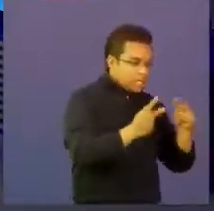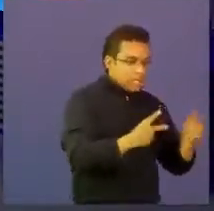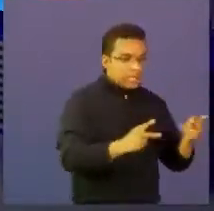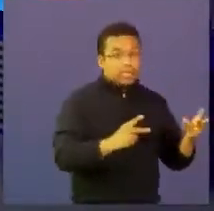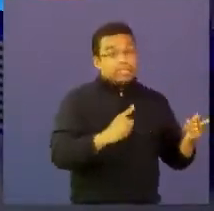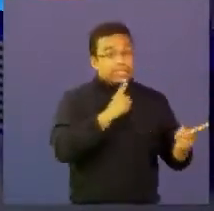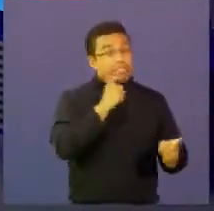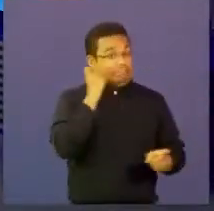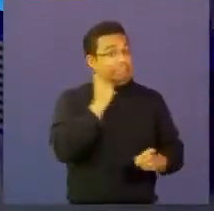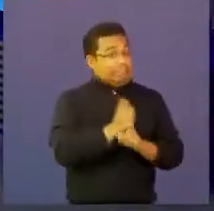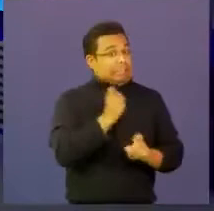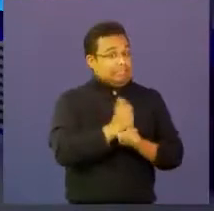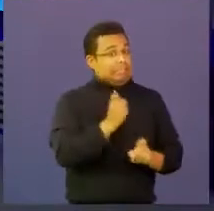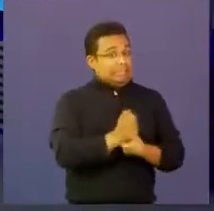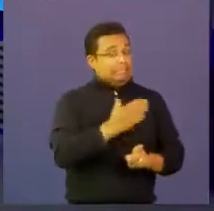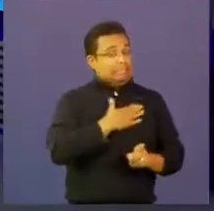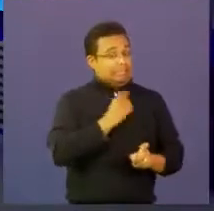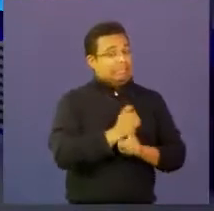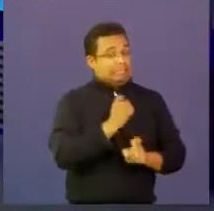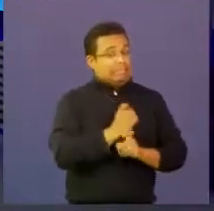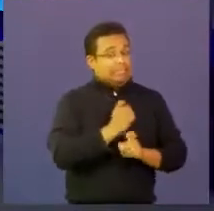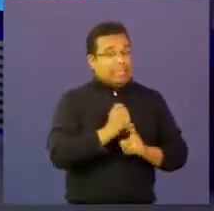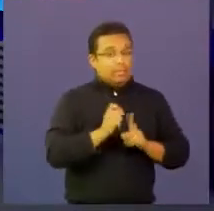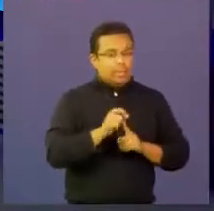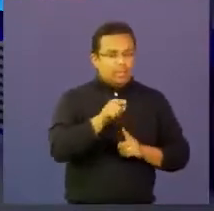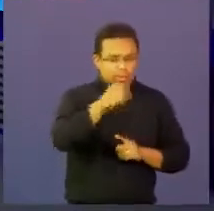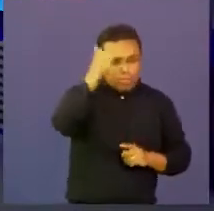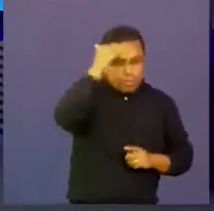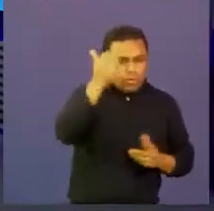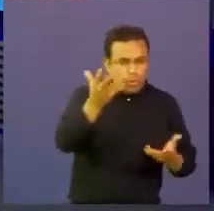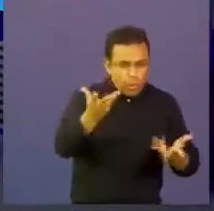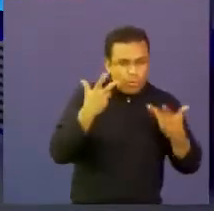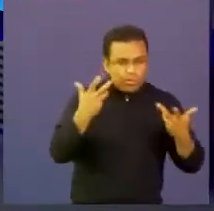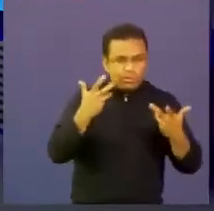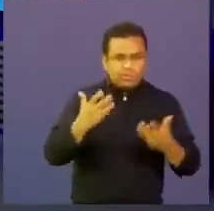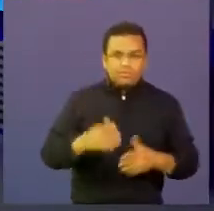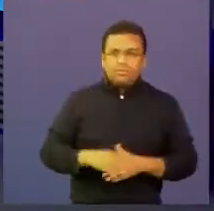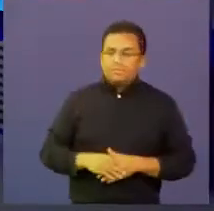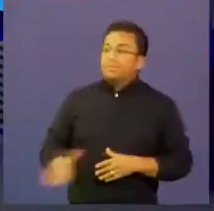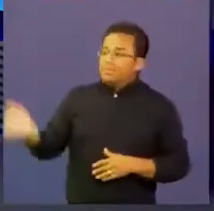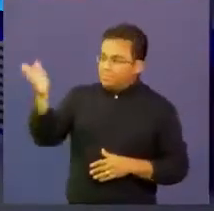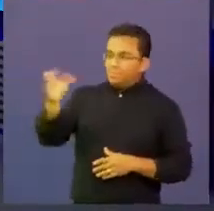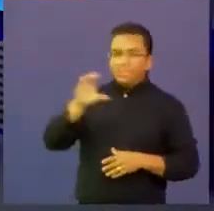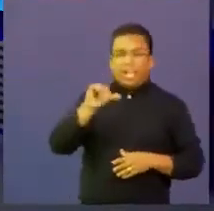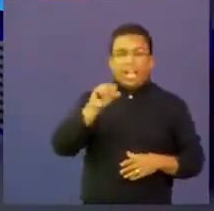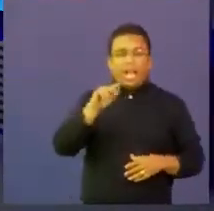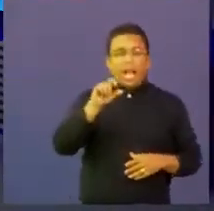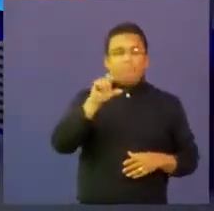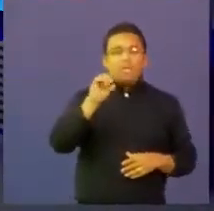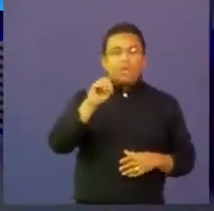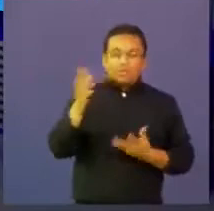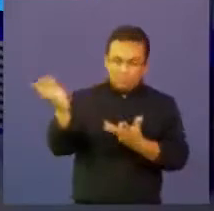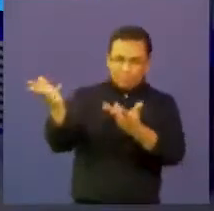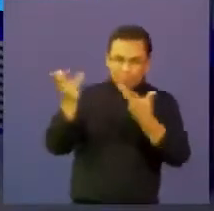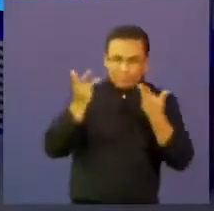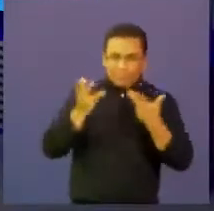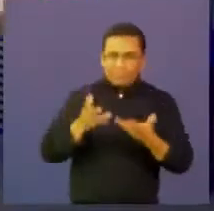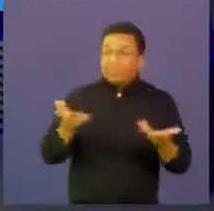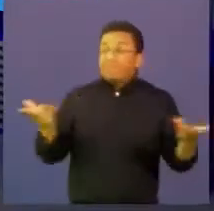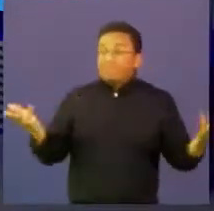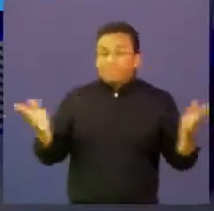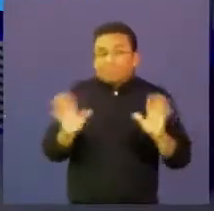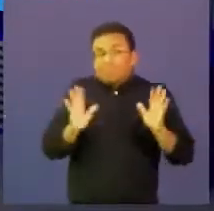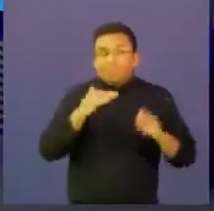pero sí es muy importante que los docentes nos ayuden a ver cuál es la oferta bueno Camilo te tocó el turno dos mil no sé